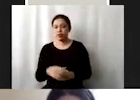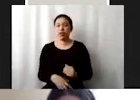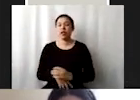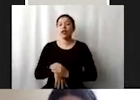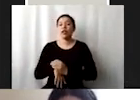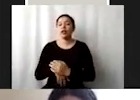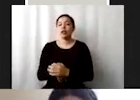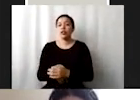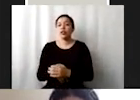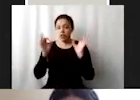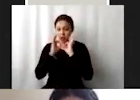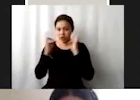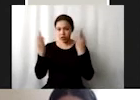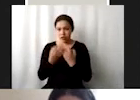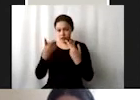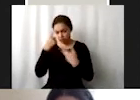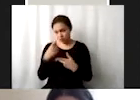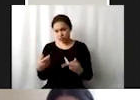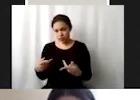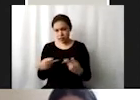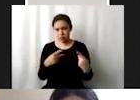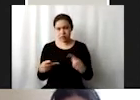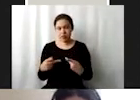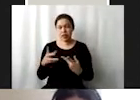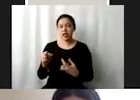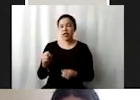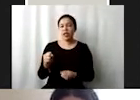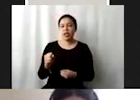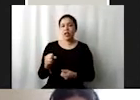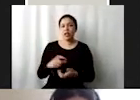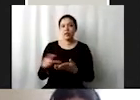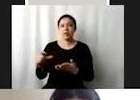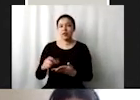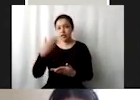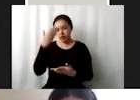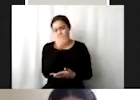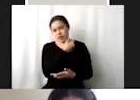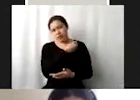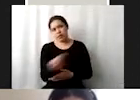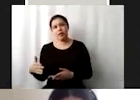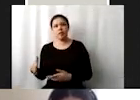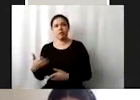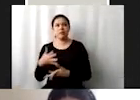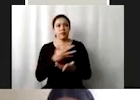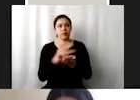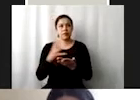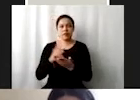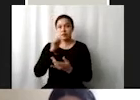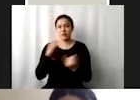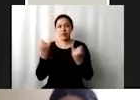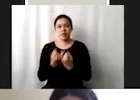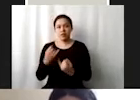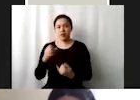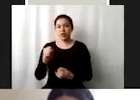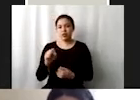formas de subvenciones a la pesca que contribuyen a la sobrecapacidad y pesca excesiva eliminar subvenciones que contribuyen a